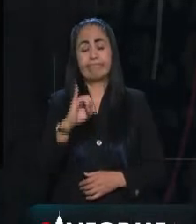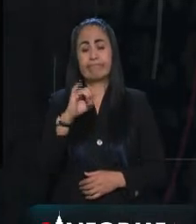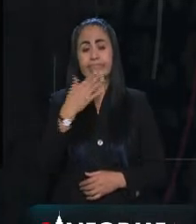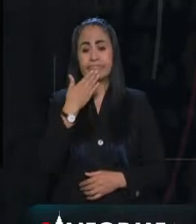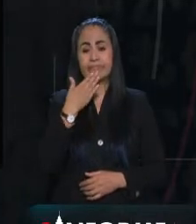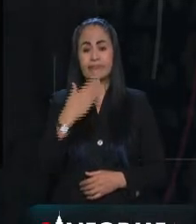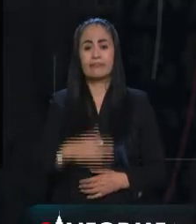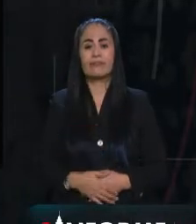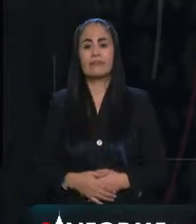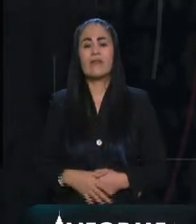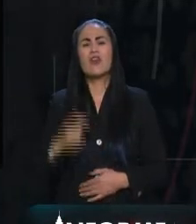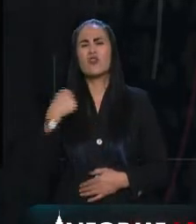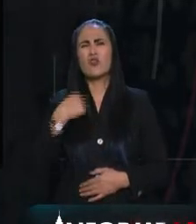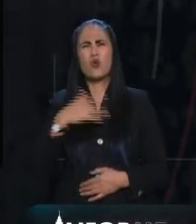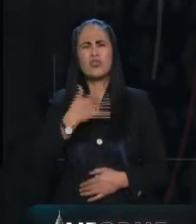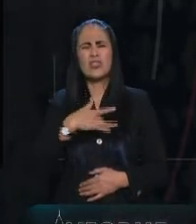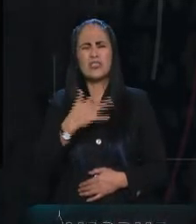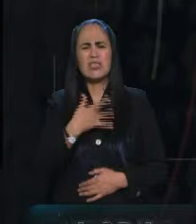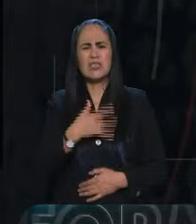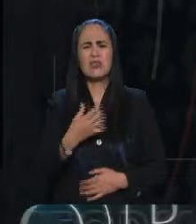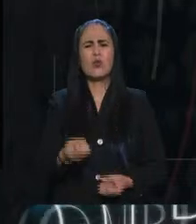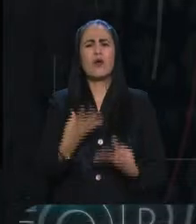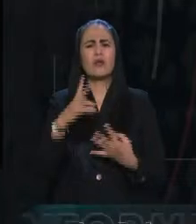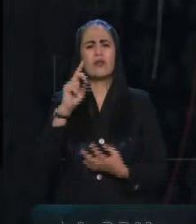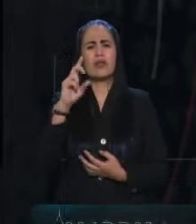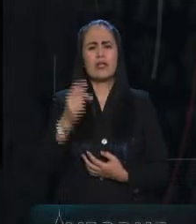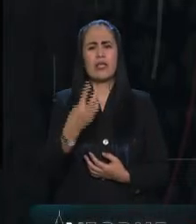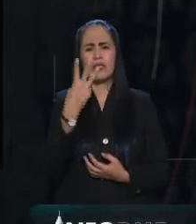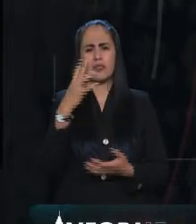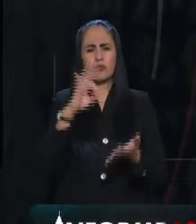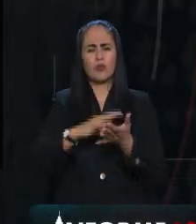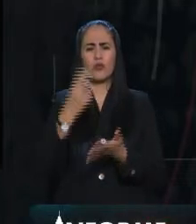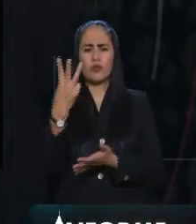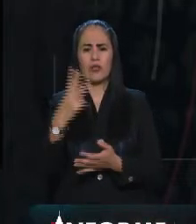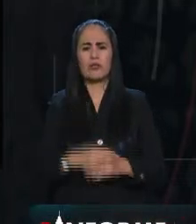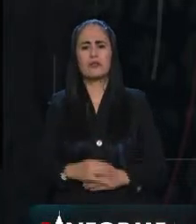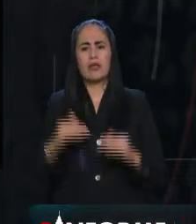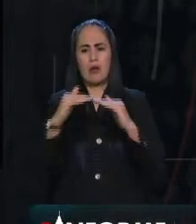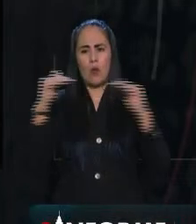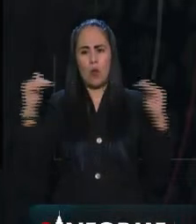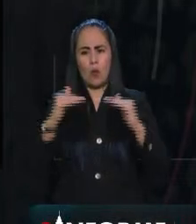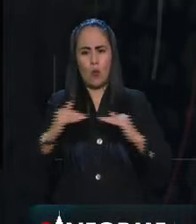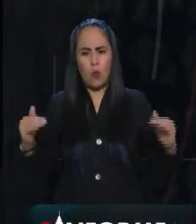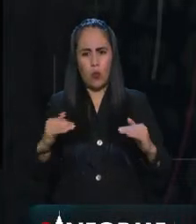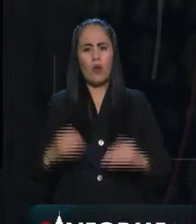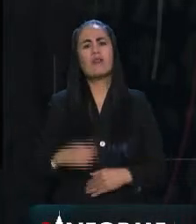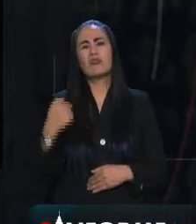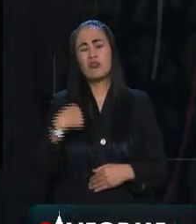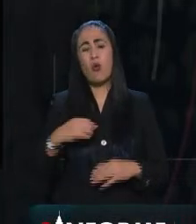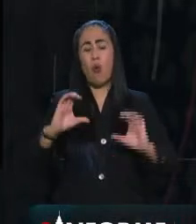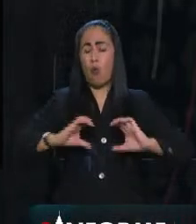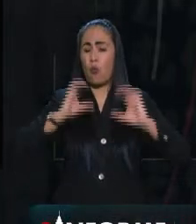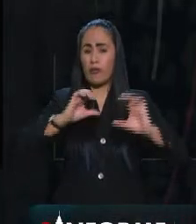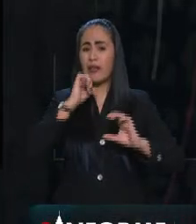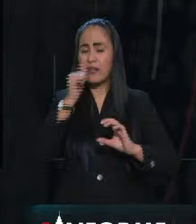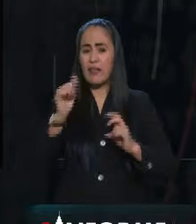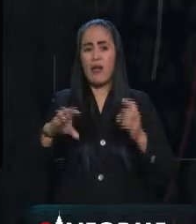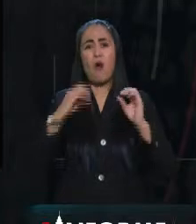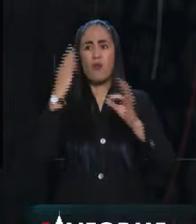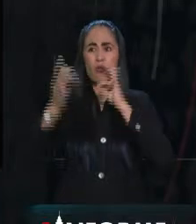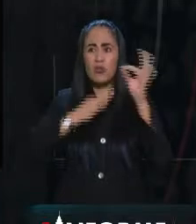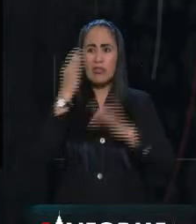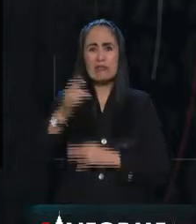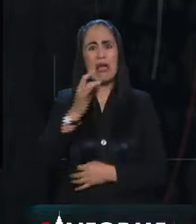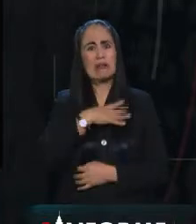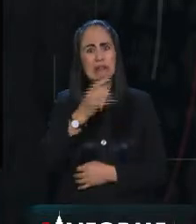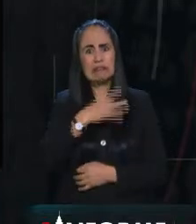alguna he tenido síntomas 33.3% y en tercer lugar empatados me relajean estas fechas o temor por las noticias y